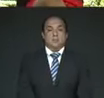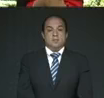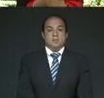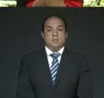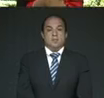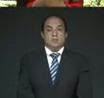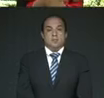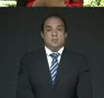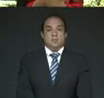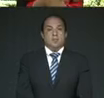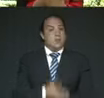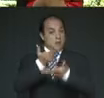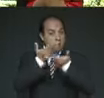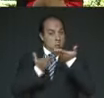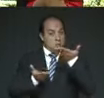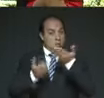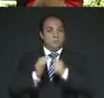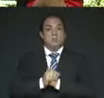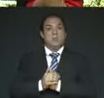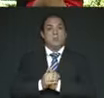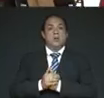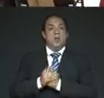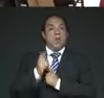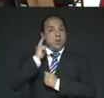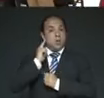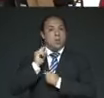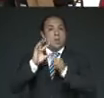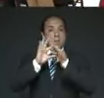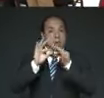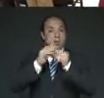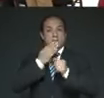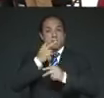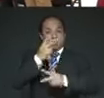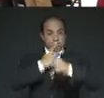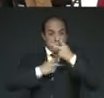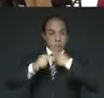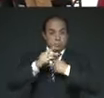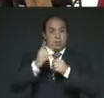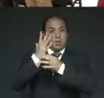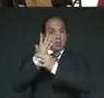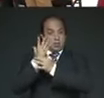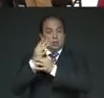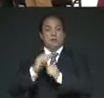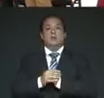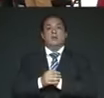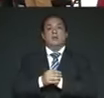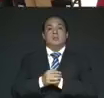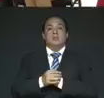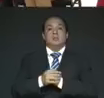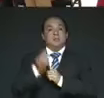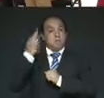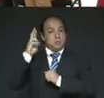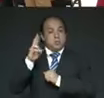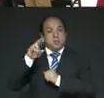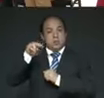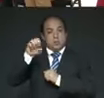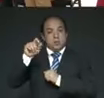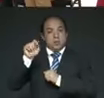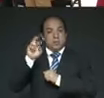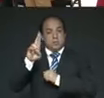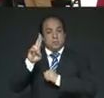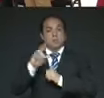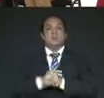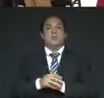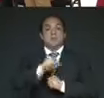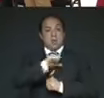A continuación, escuchemos las palabras de bienvenida a cargo del maestro Néstor Núñez López, alcalde